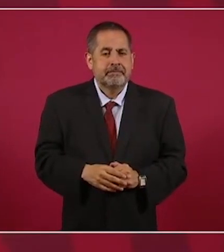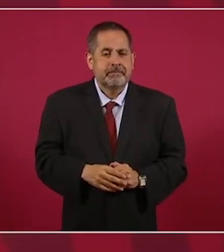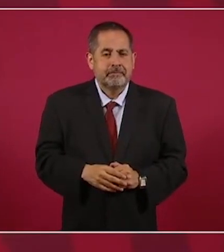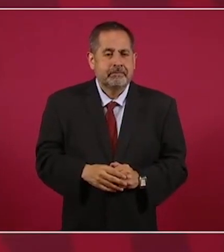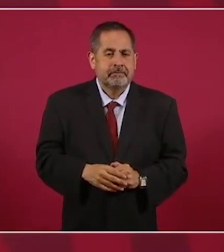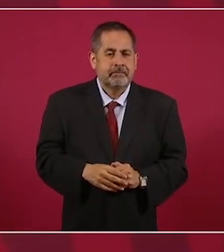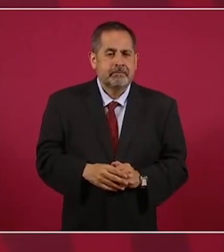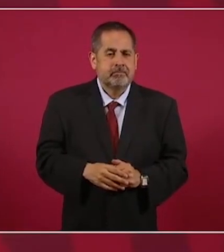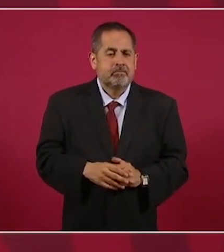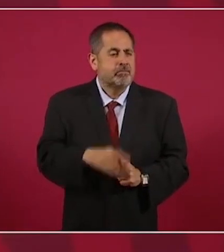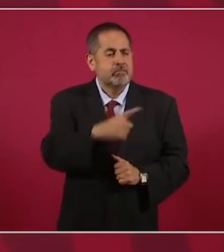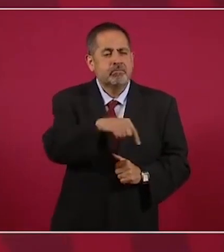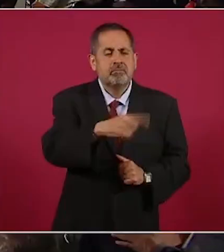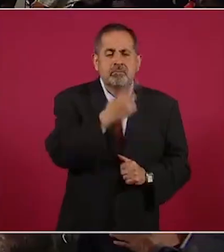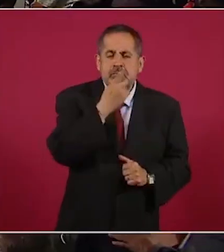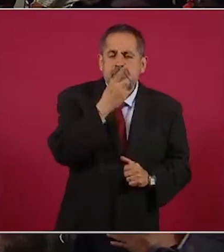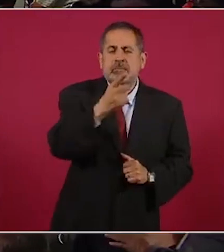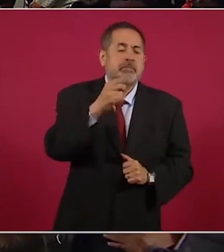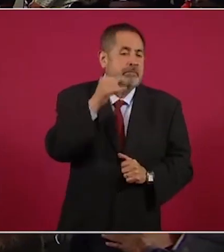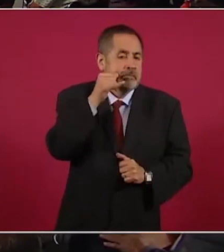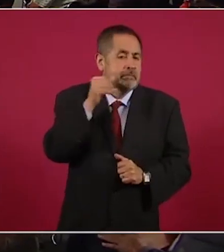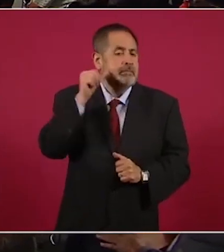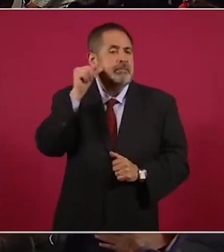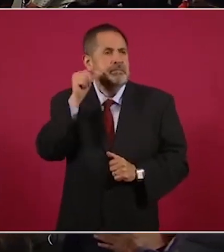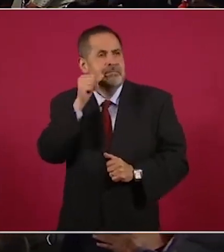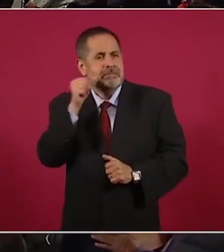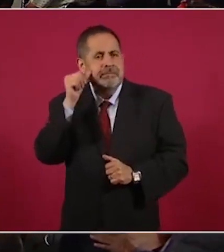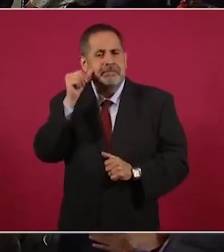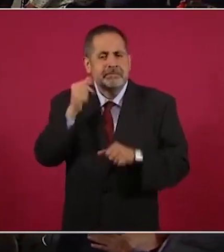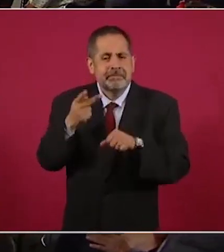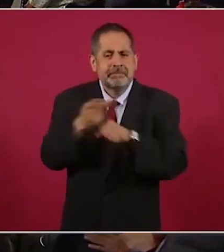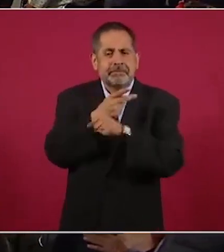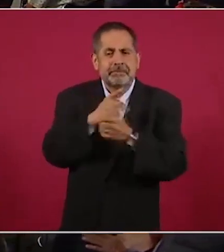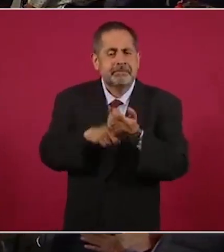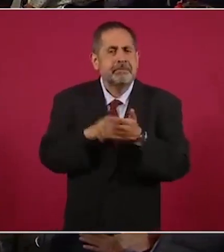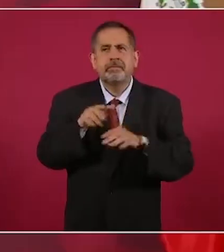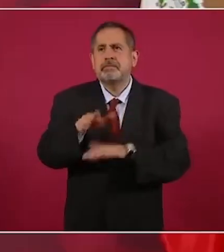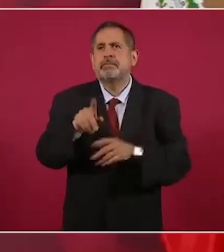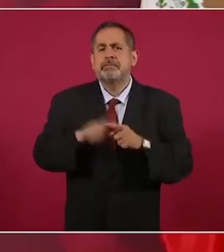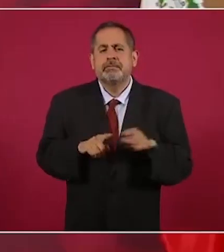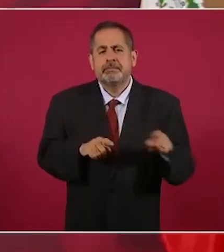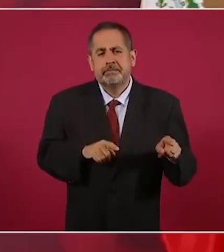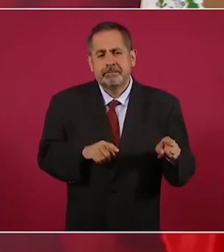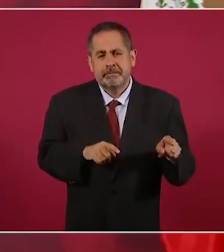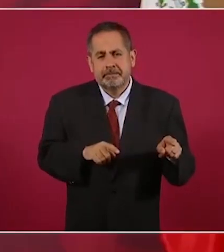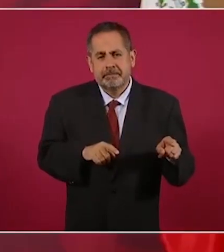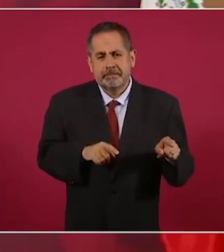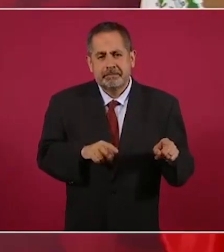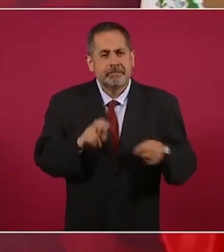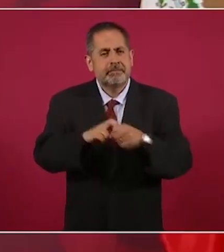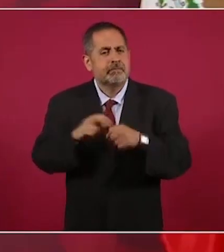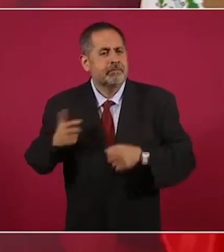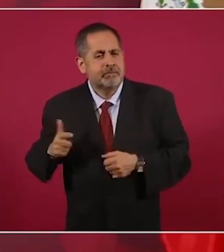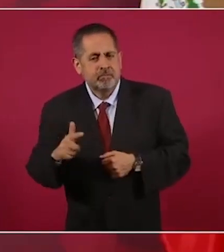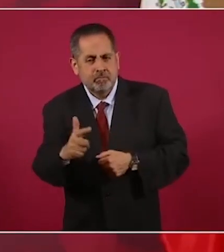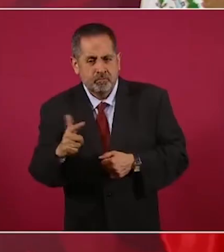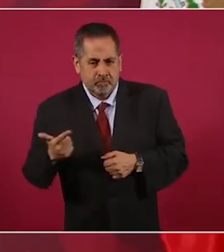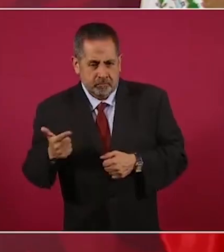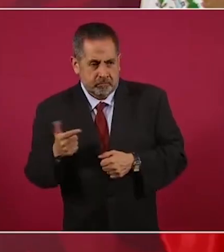¿Qué dijeron ayer de lo que pasó en Guanajuato?